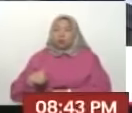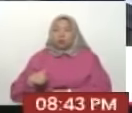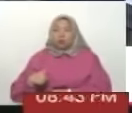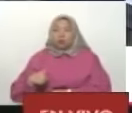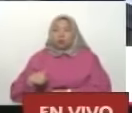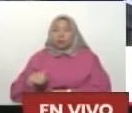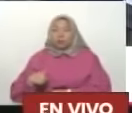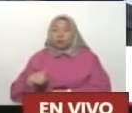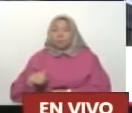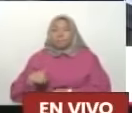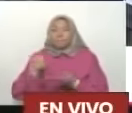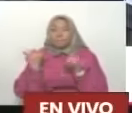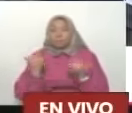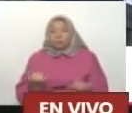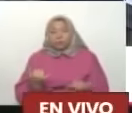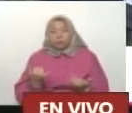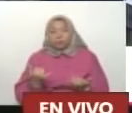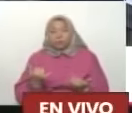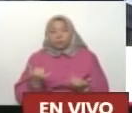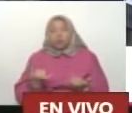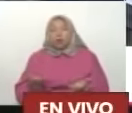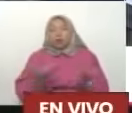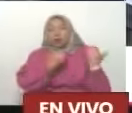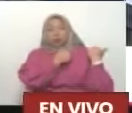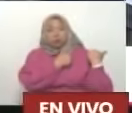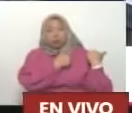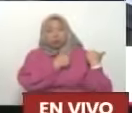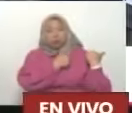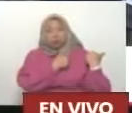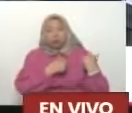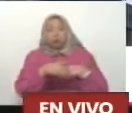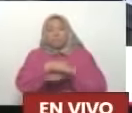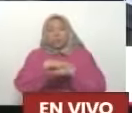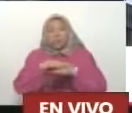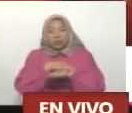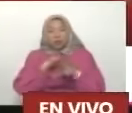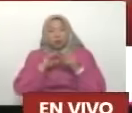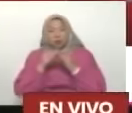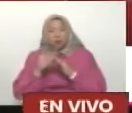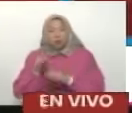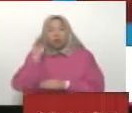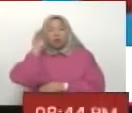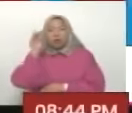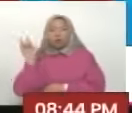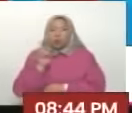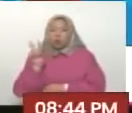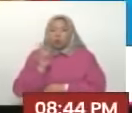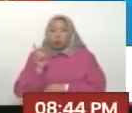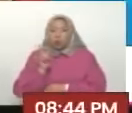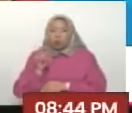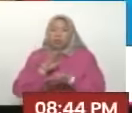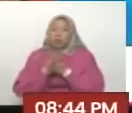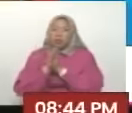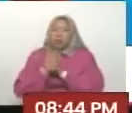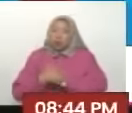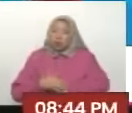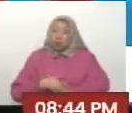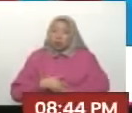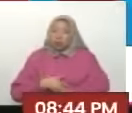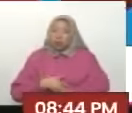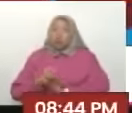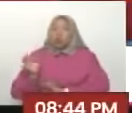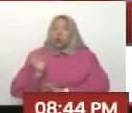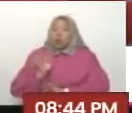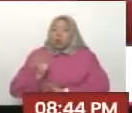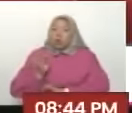Presidente, a mejor hoy lo decía, que lo asumía con mucha responsabilidad, que el Ministerio de las Comunas en el futuro debería apuntar a desaparecer, que no